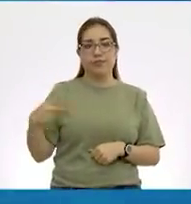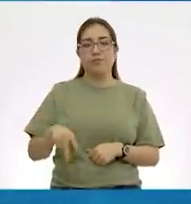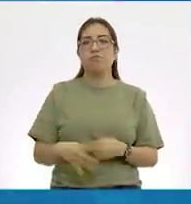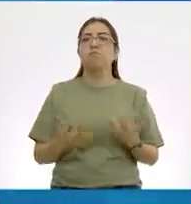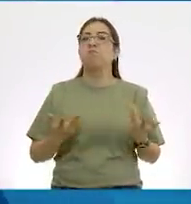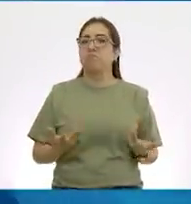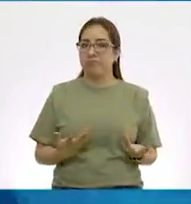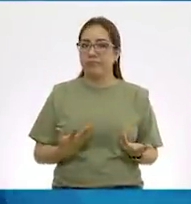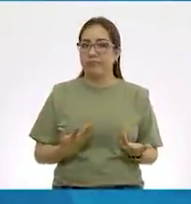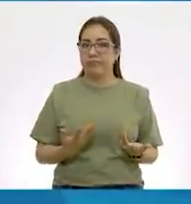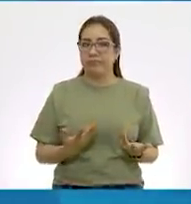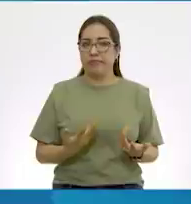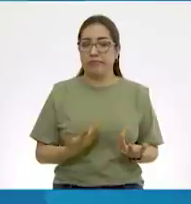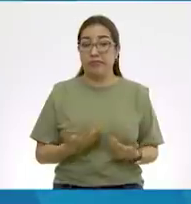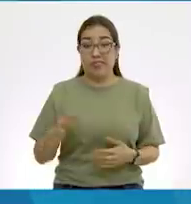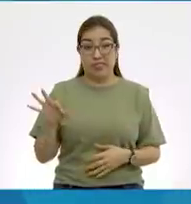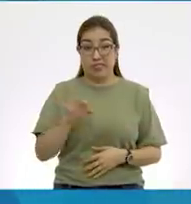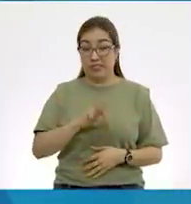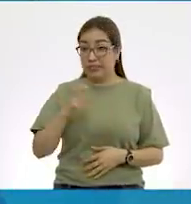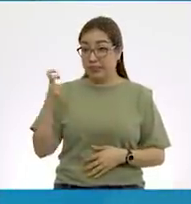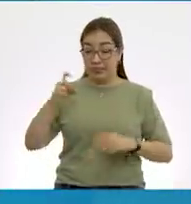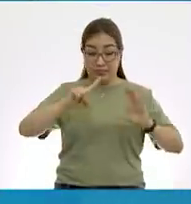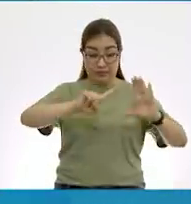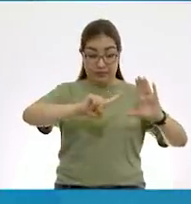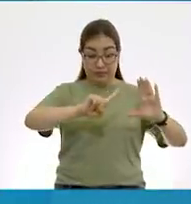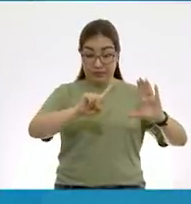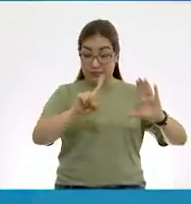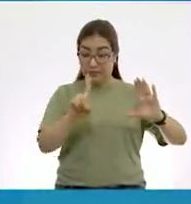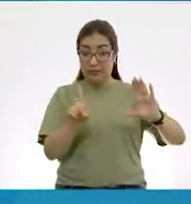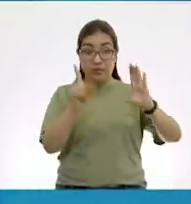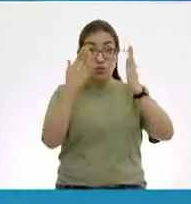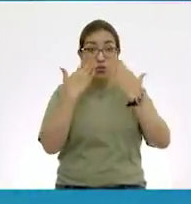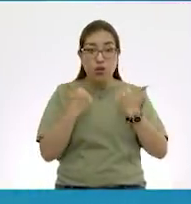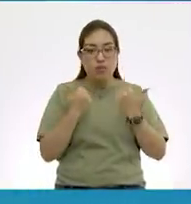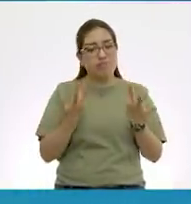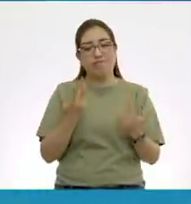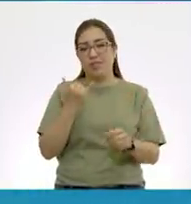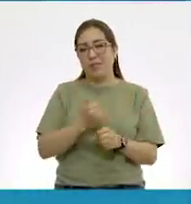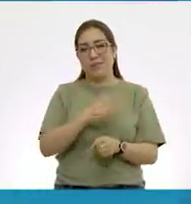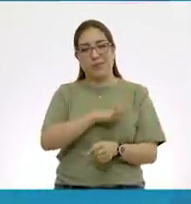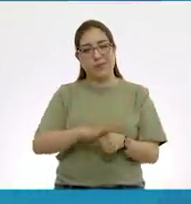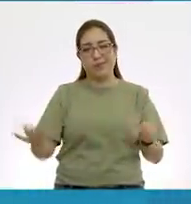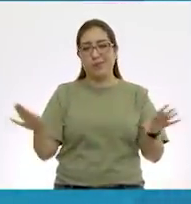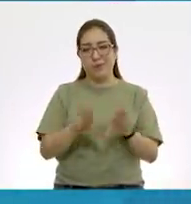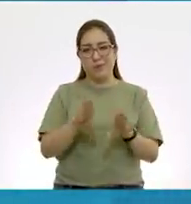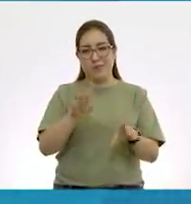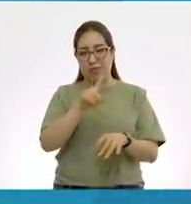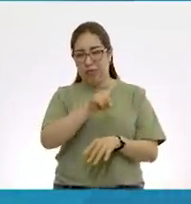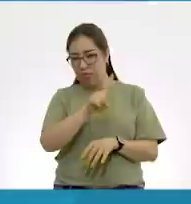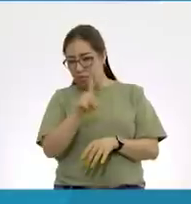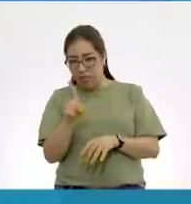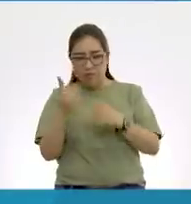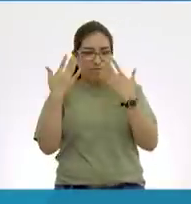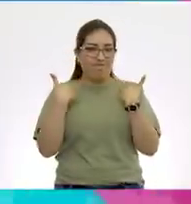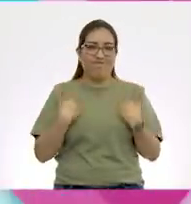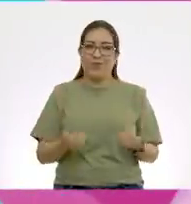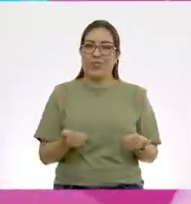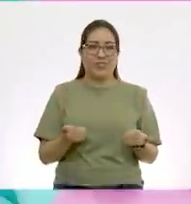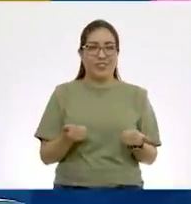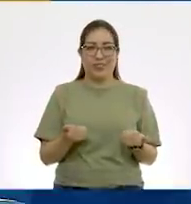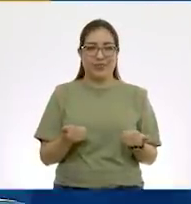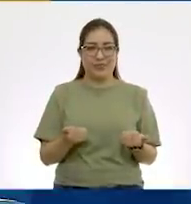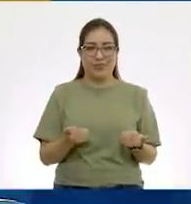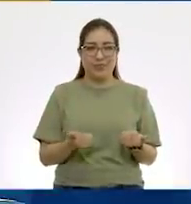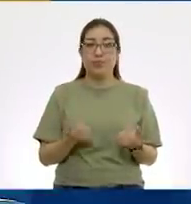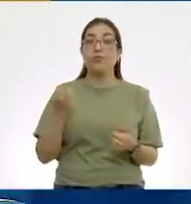Definitivamente, sin las manecillas del reloj, sería imposible poder leerla ahora. Por eso creo que, como tú lo acabas de decir,